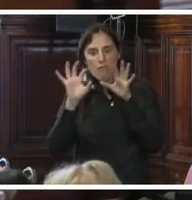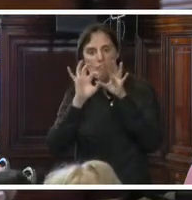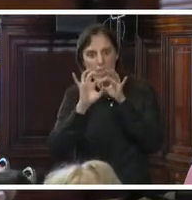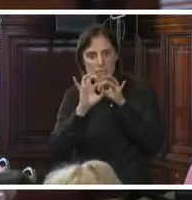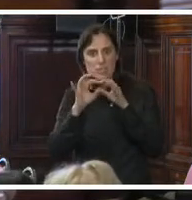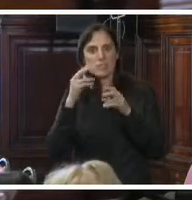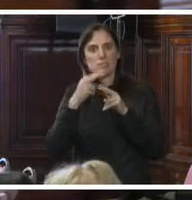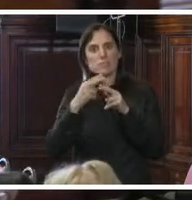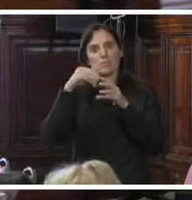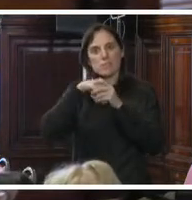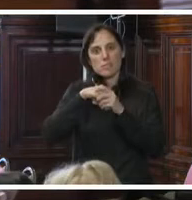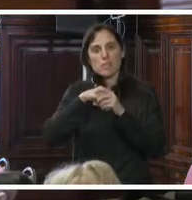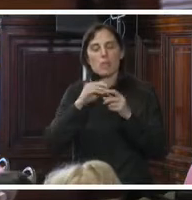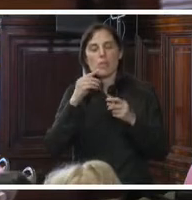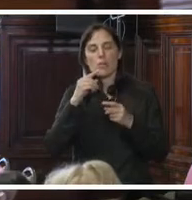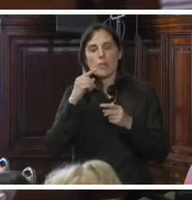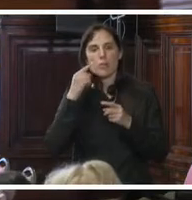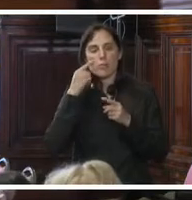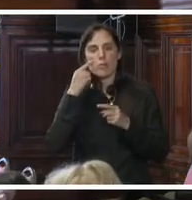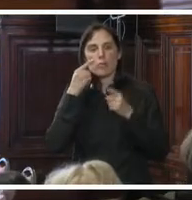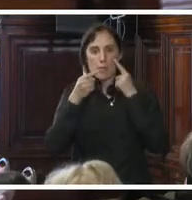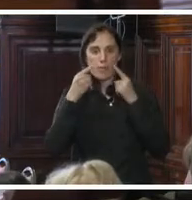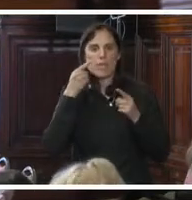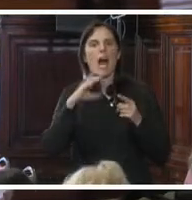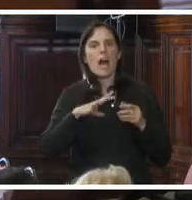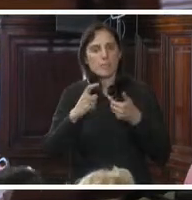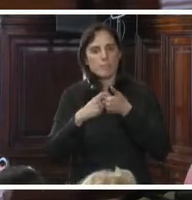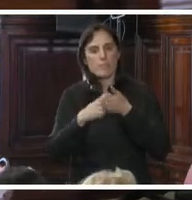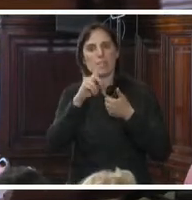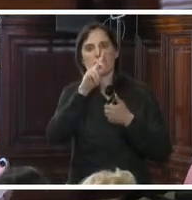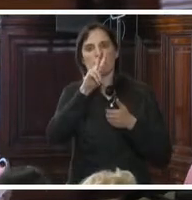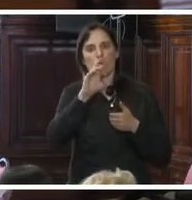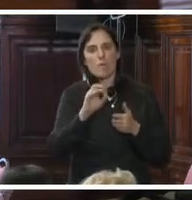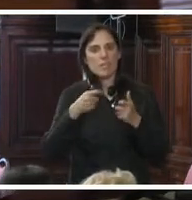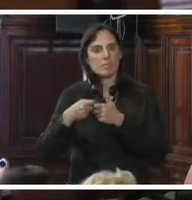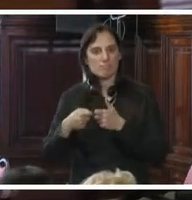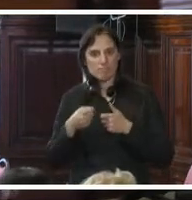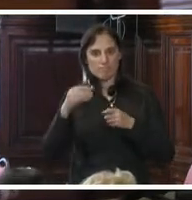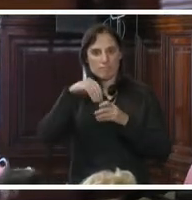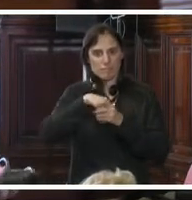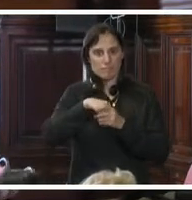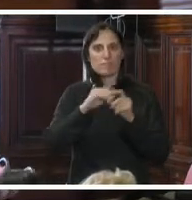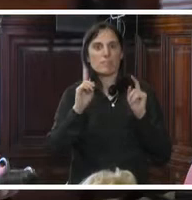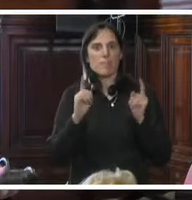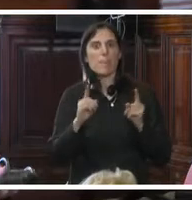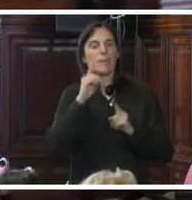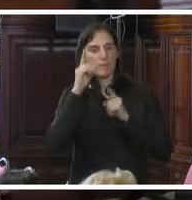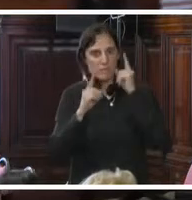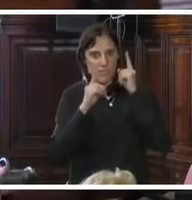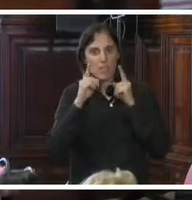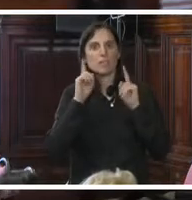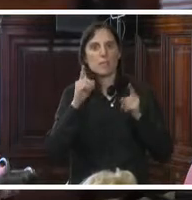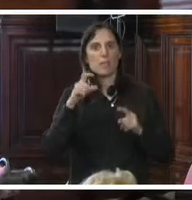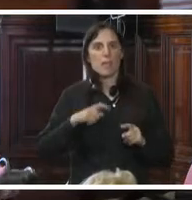con más de 120 organizaciones miembros entre la academia y las organizaciones civiles.